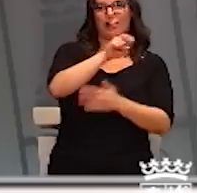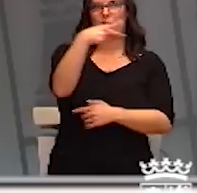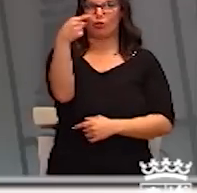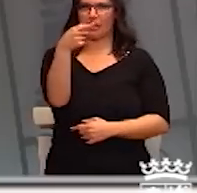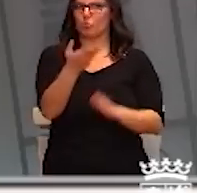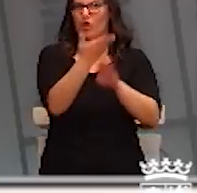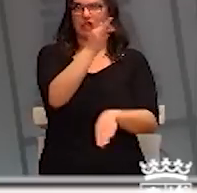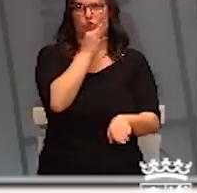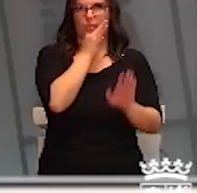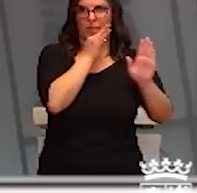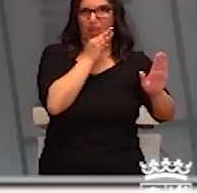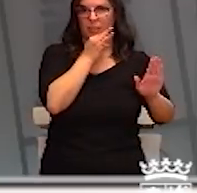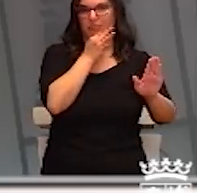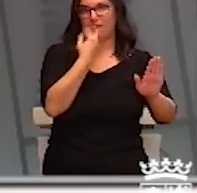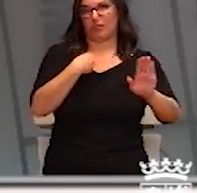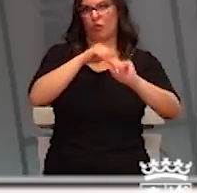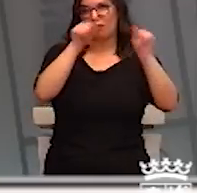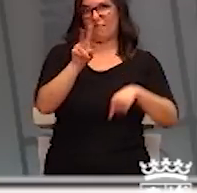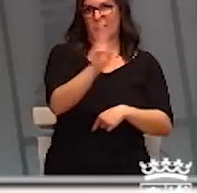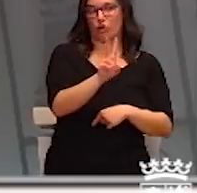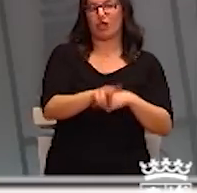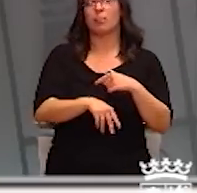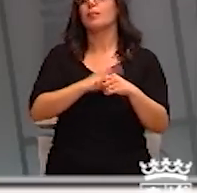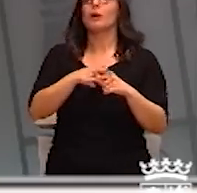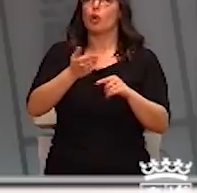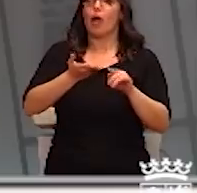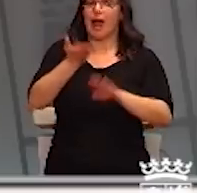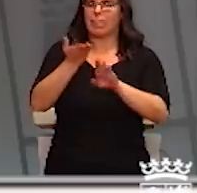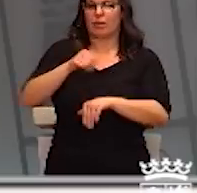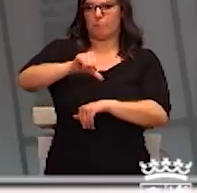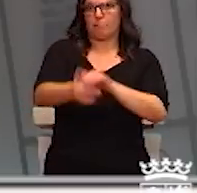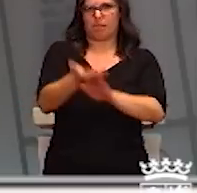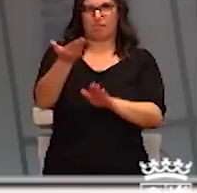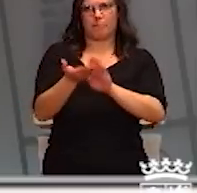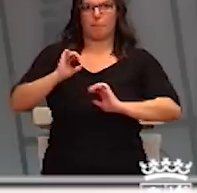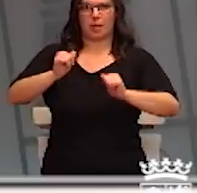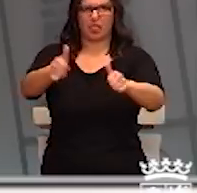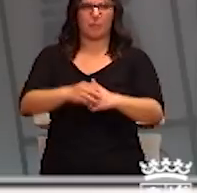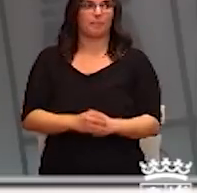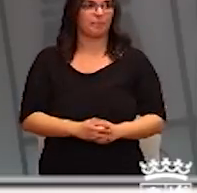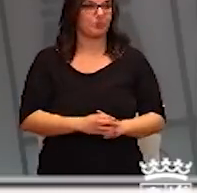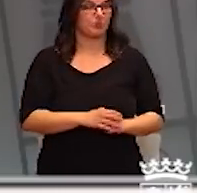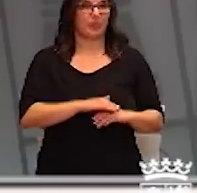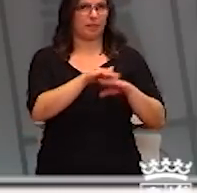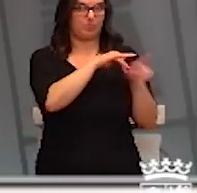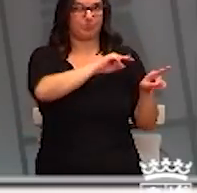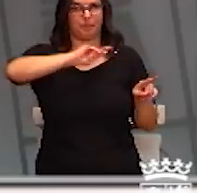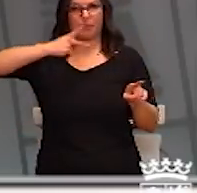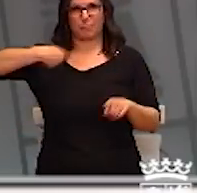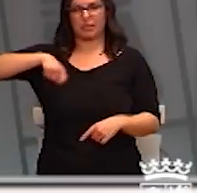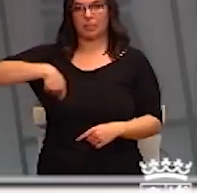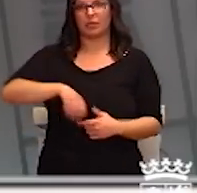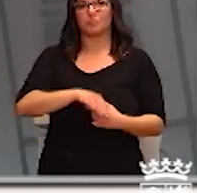el alta. Pero situaciones de alta vamos a empezar en estos días a empezar a tener ya. Con respecto a la situación